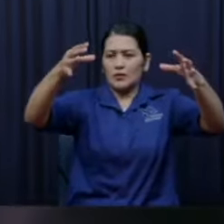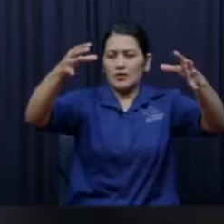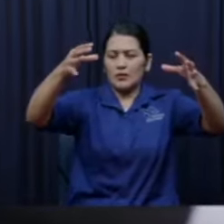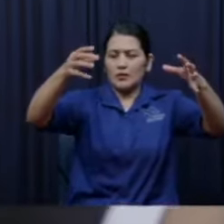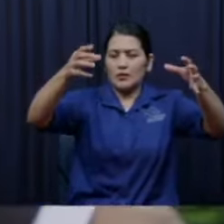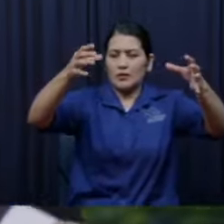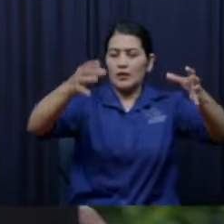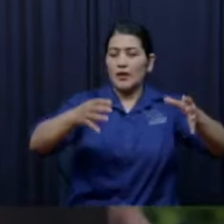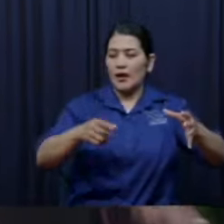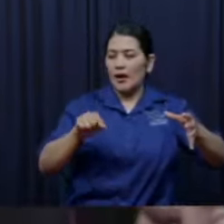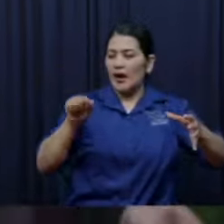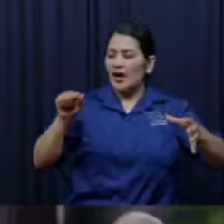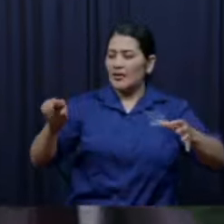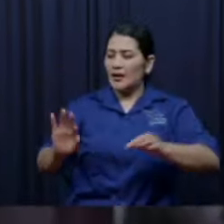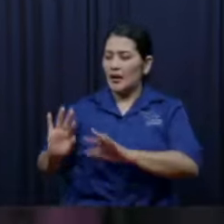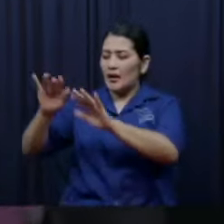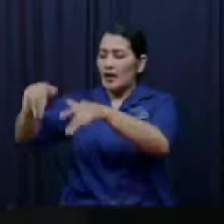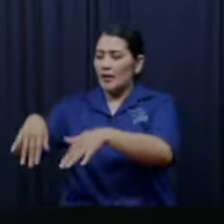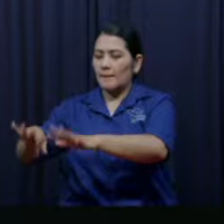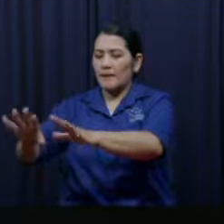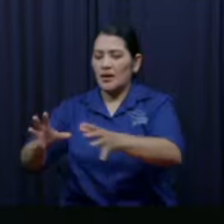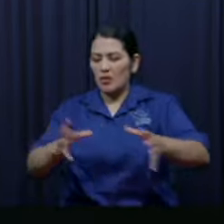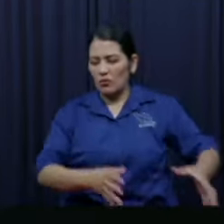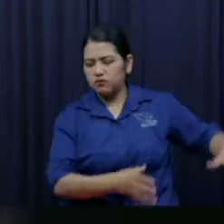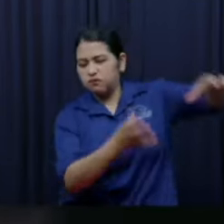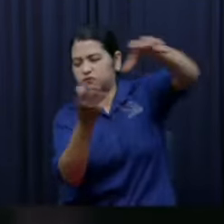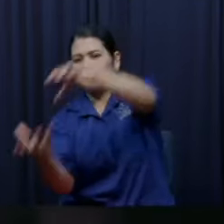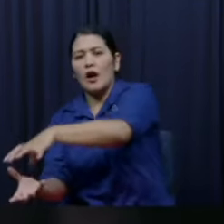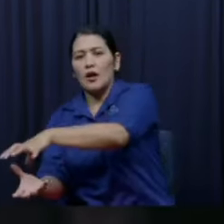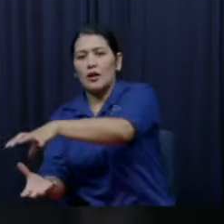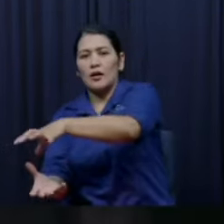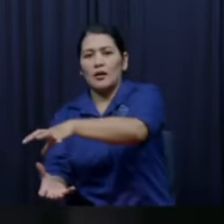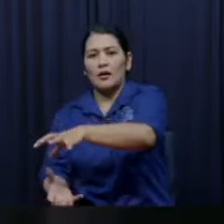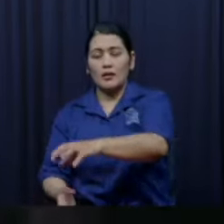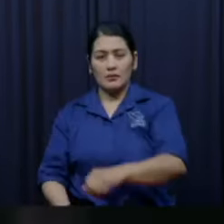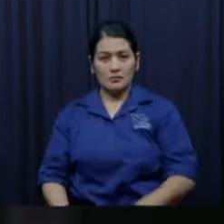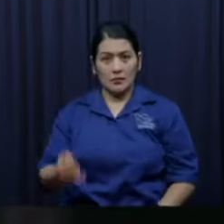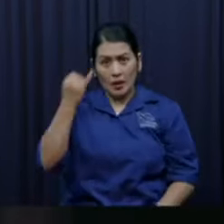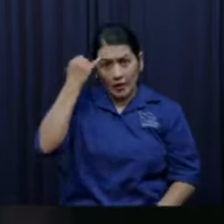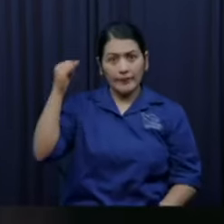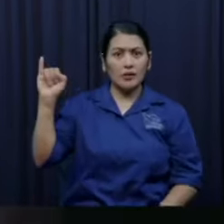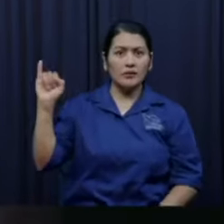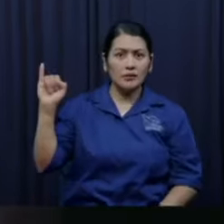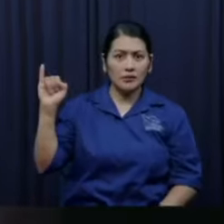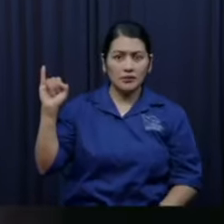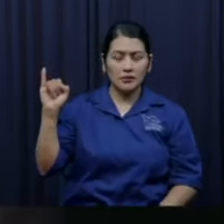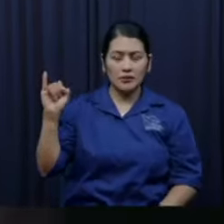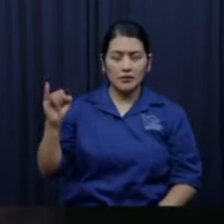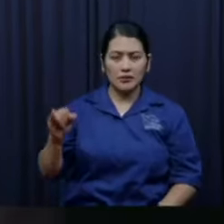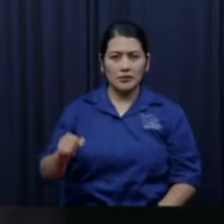fueron a tirar todas las monedas a la bahía al mar